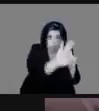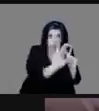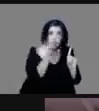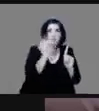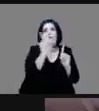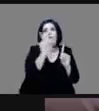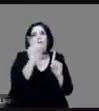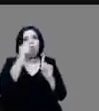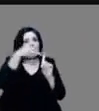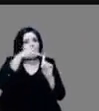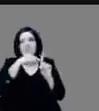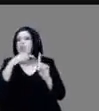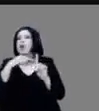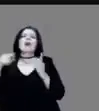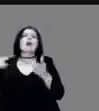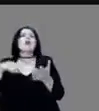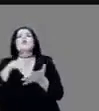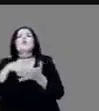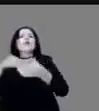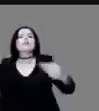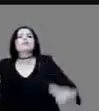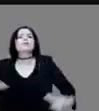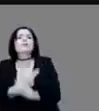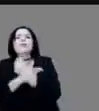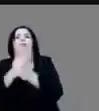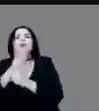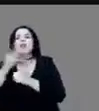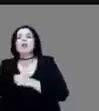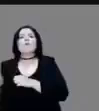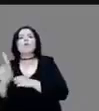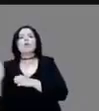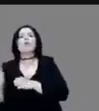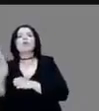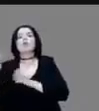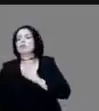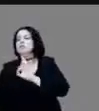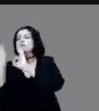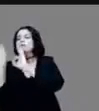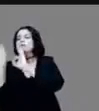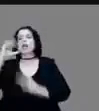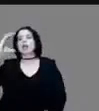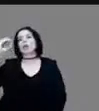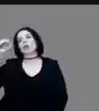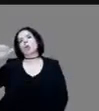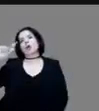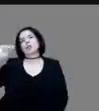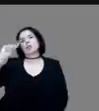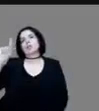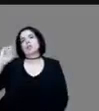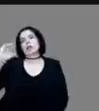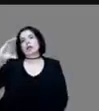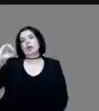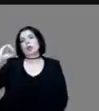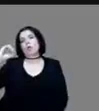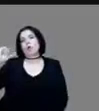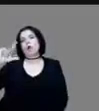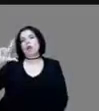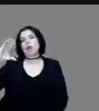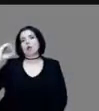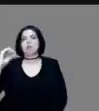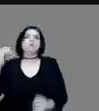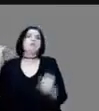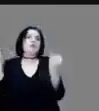Coatzacoalcos que también estaba sufriendo el embate o el posible embate de